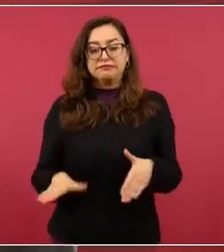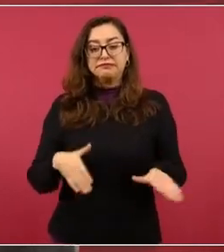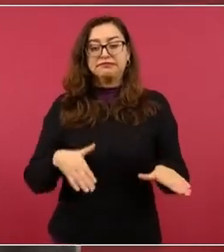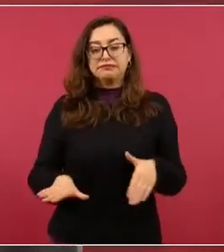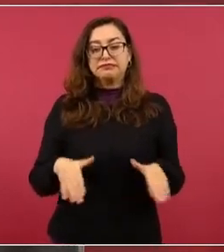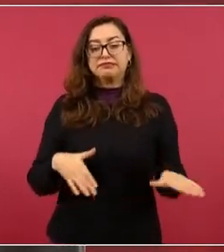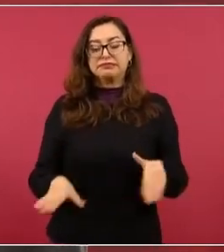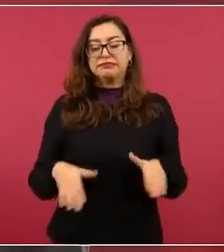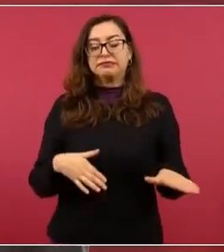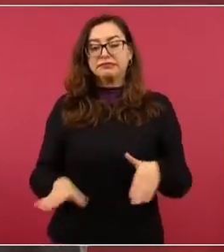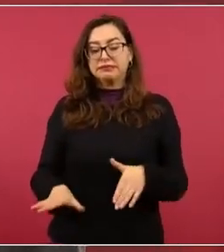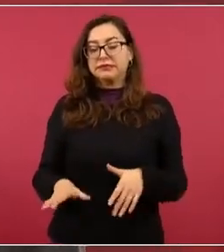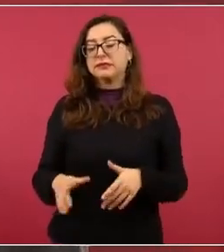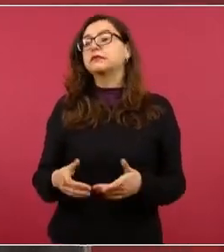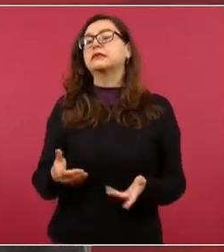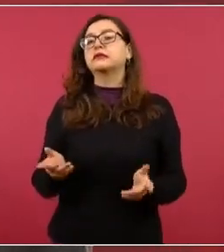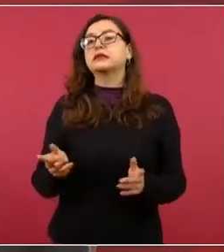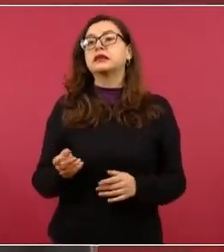Villahermosa.